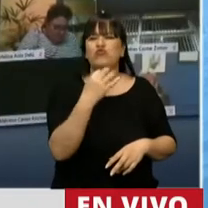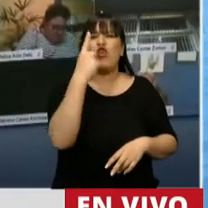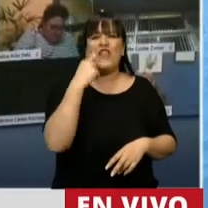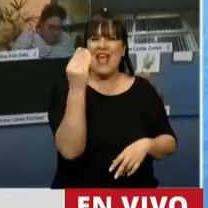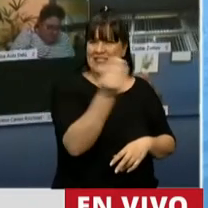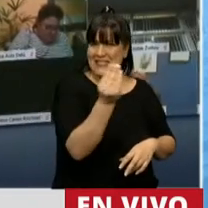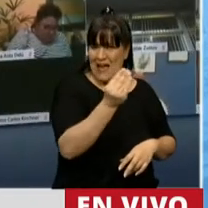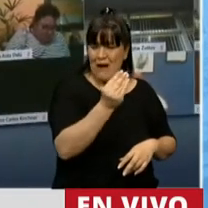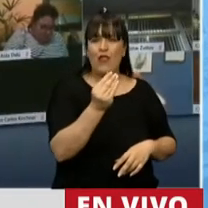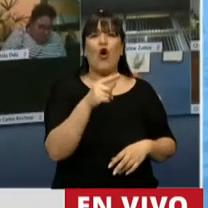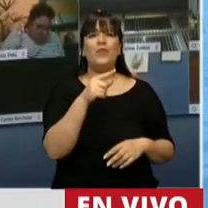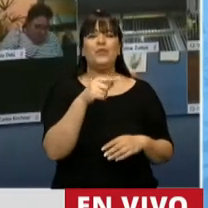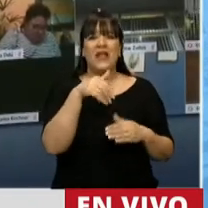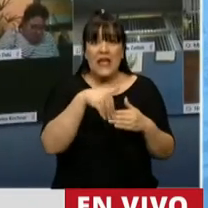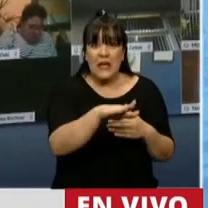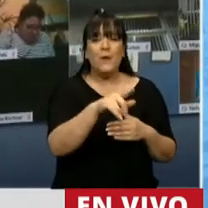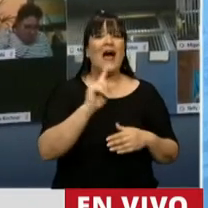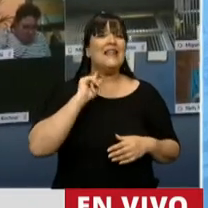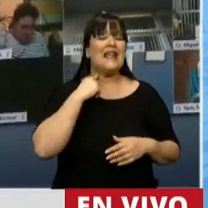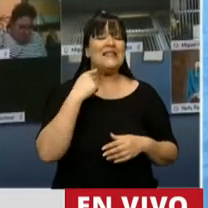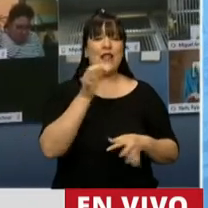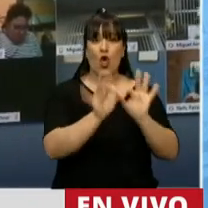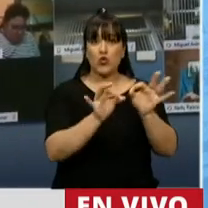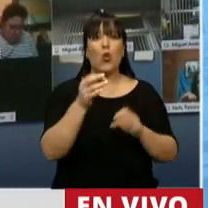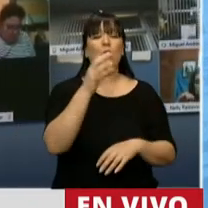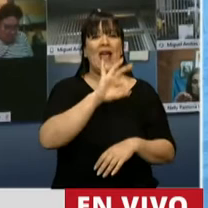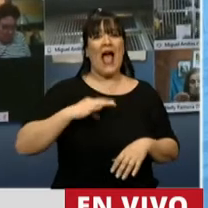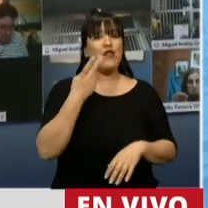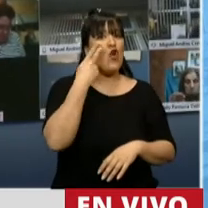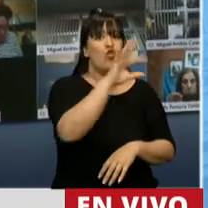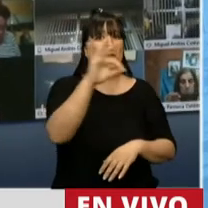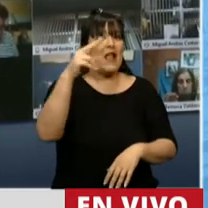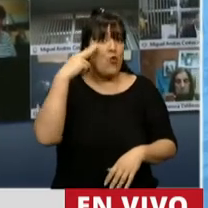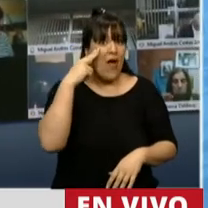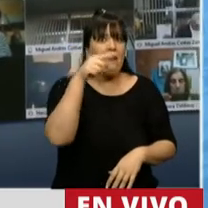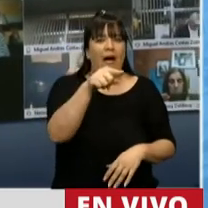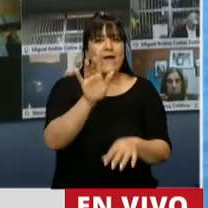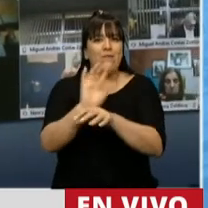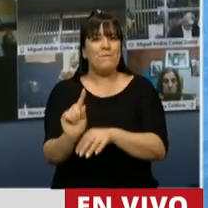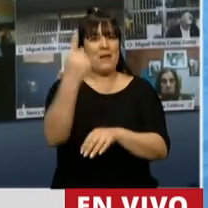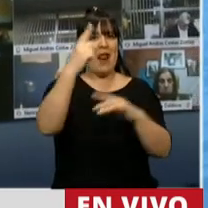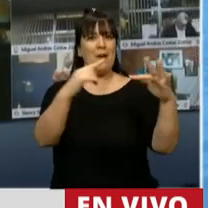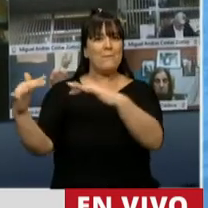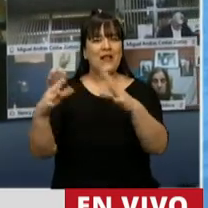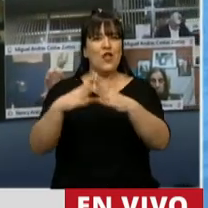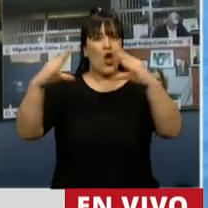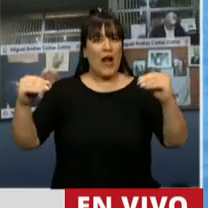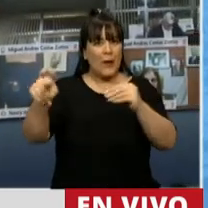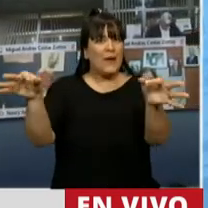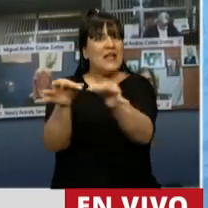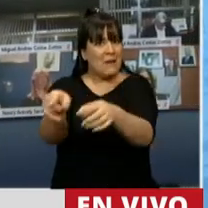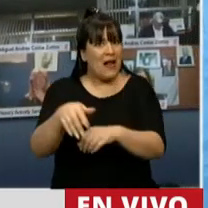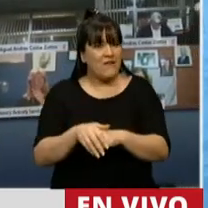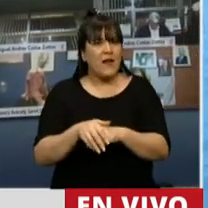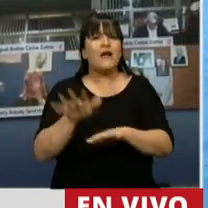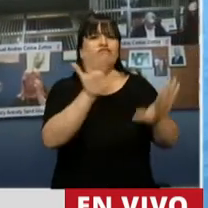previo al 13 de octubre del año 2009, donde se produjo el primer partido de rugby en las Islas Malvinas, gestado